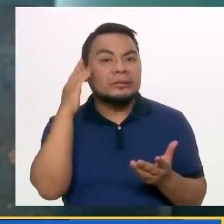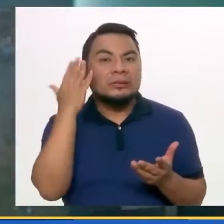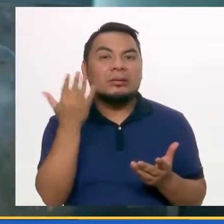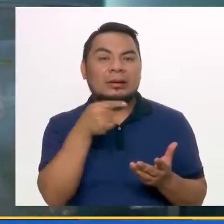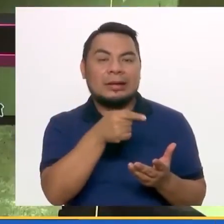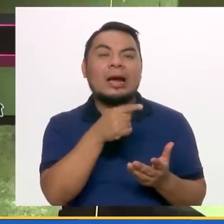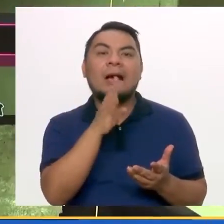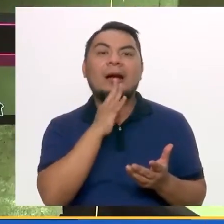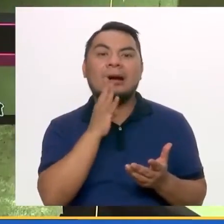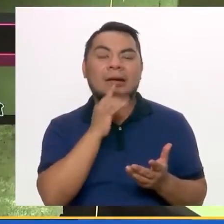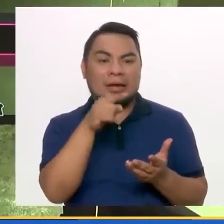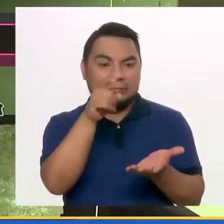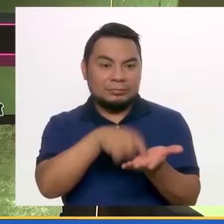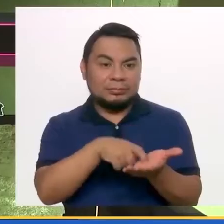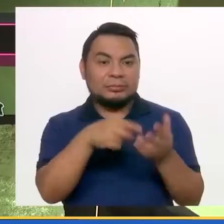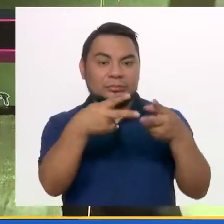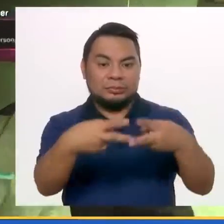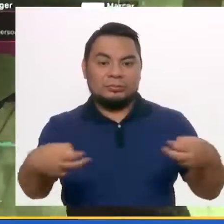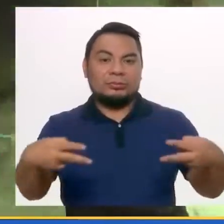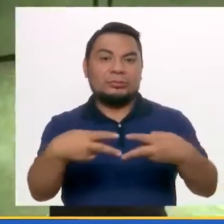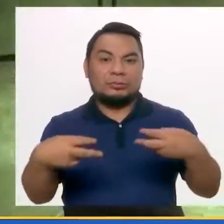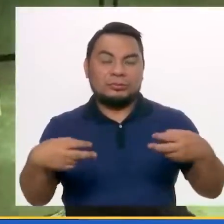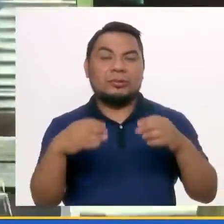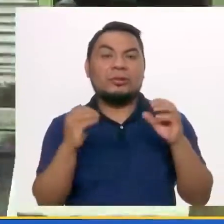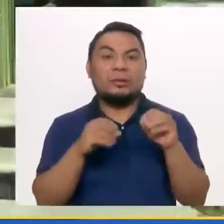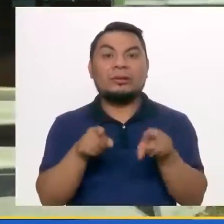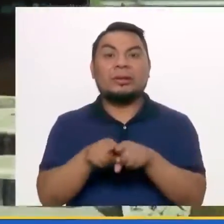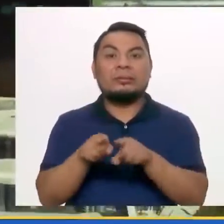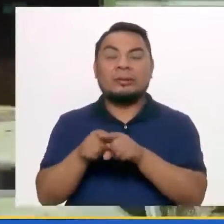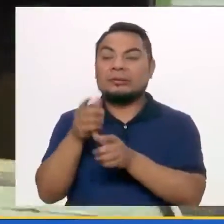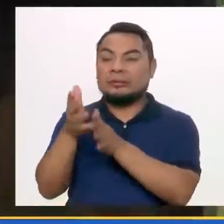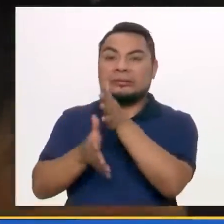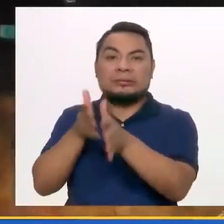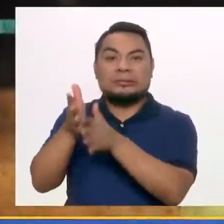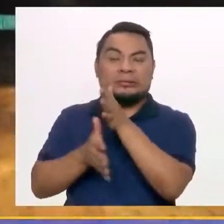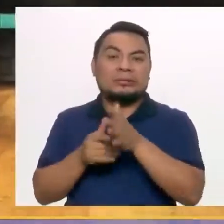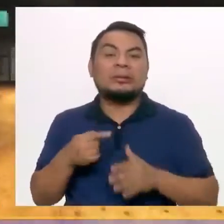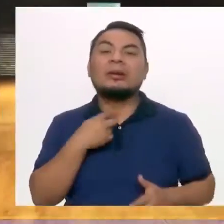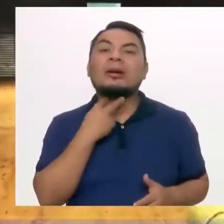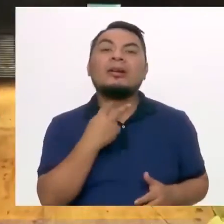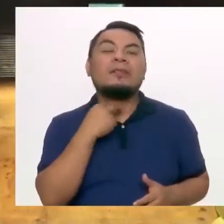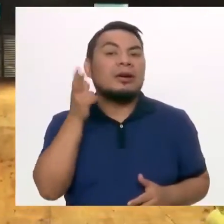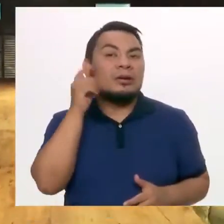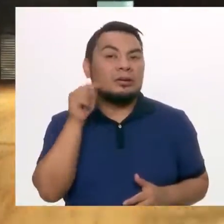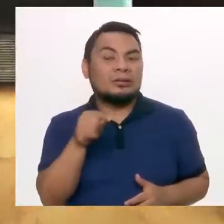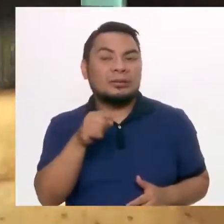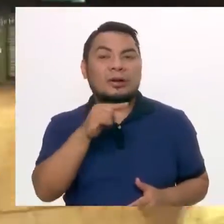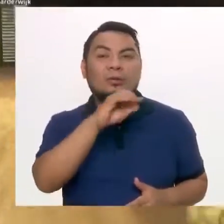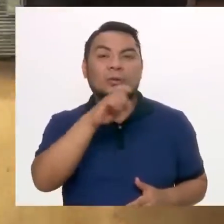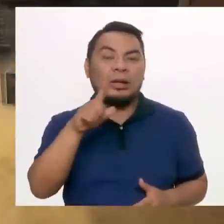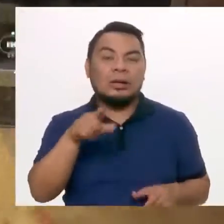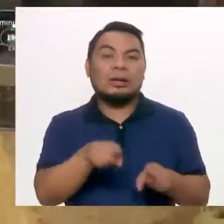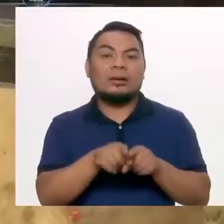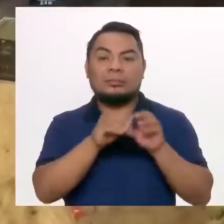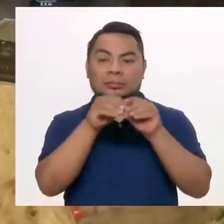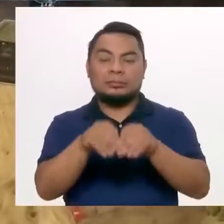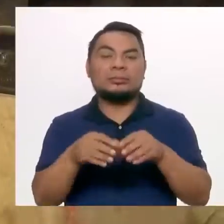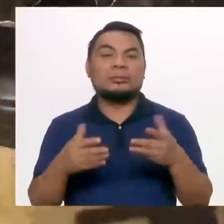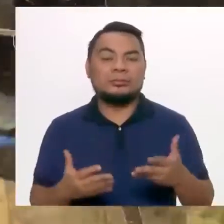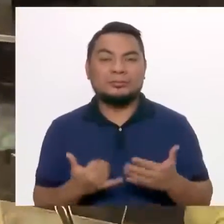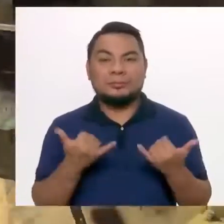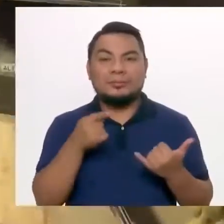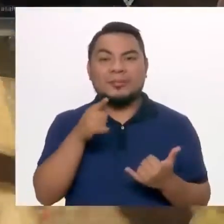personas van a ir hablando. Y a través de ciertos algoritmos que hemos trabajado, que son de reconocimiento de bots junto a Google y alojado